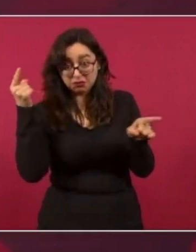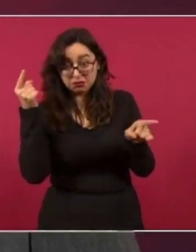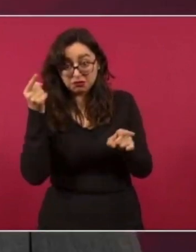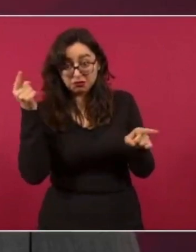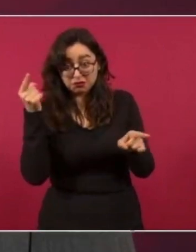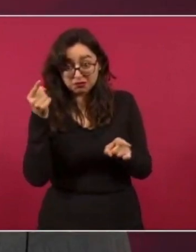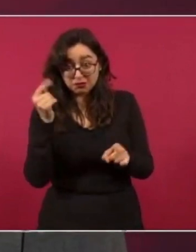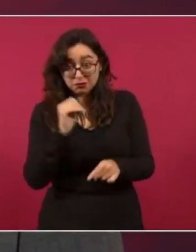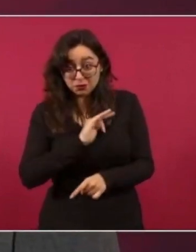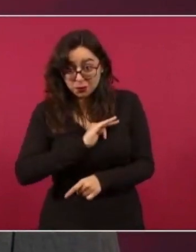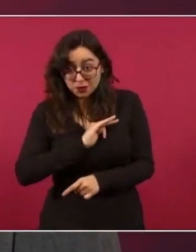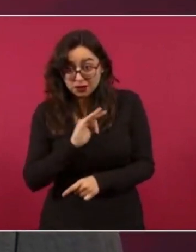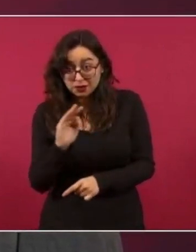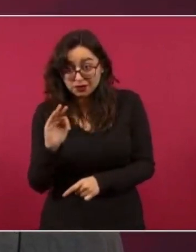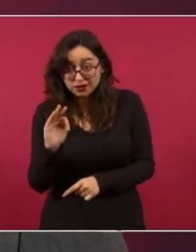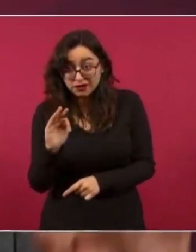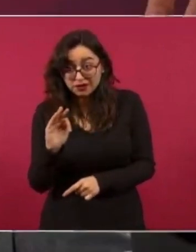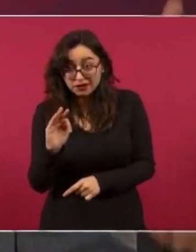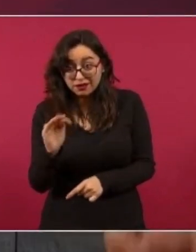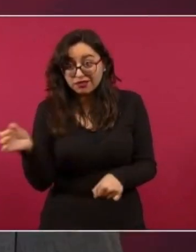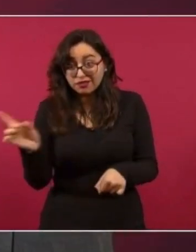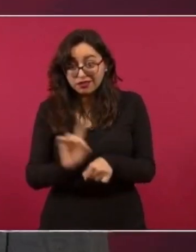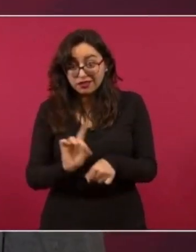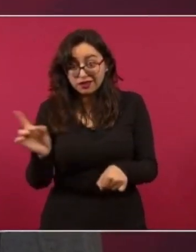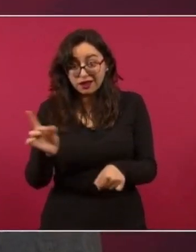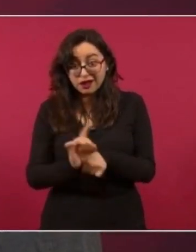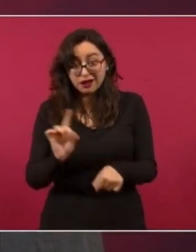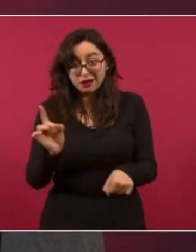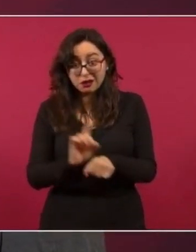persona y no pasa nada.